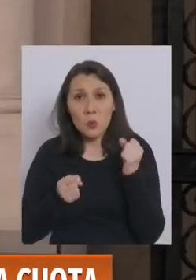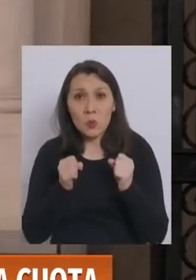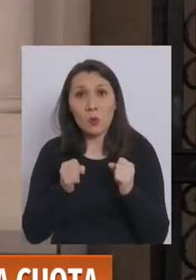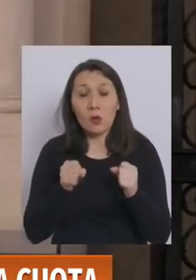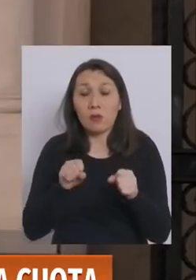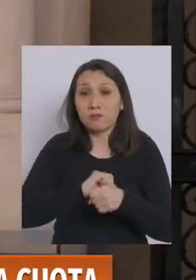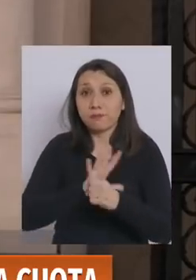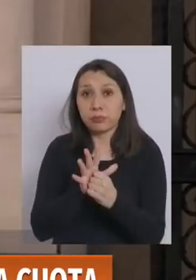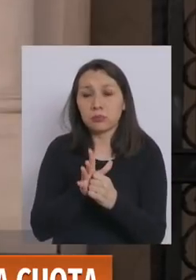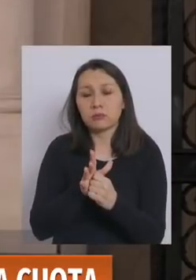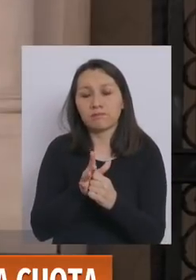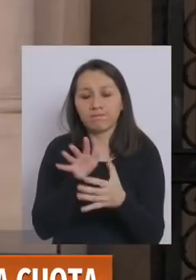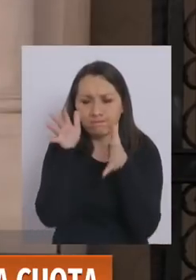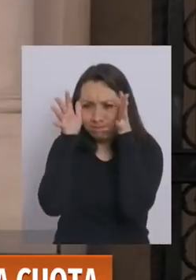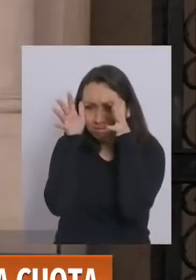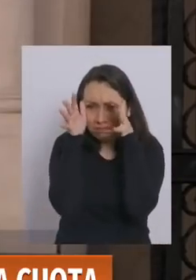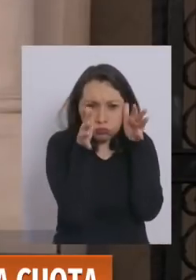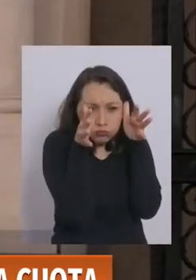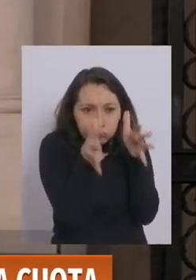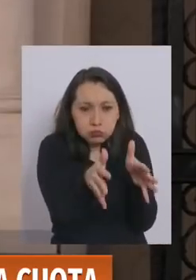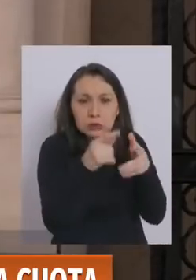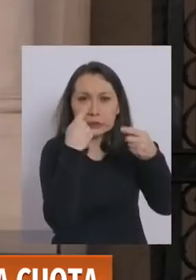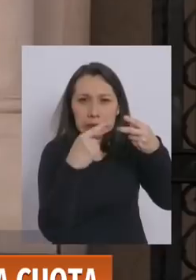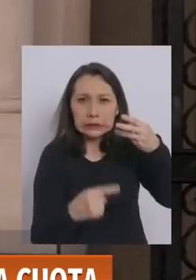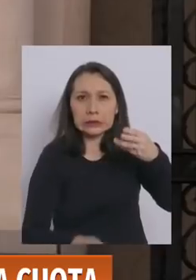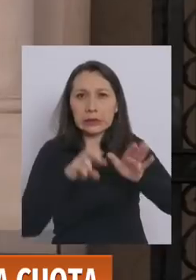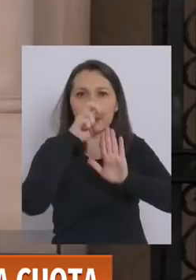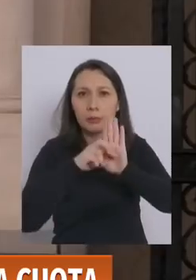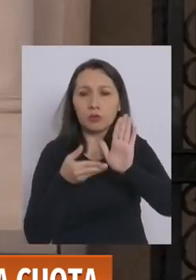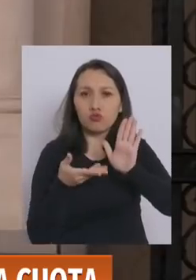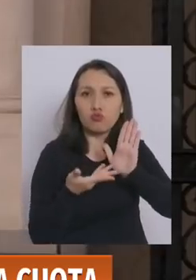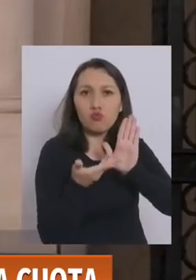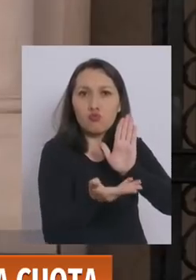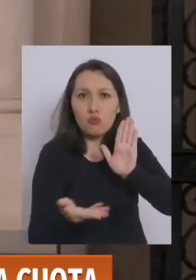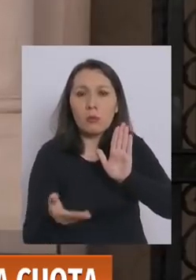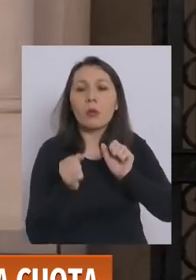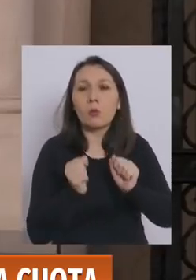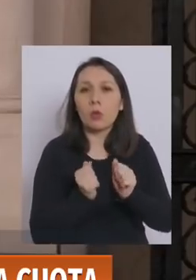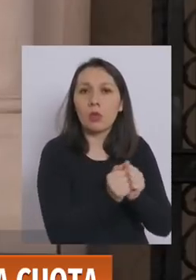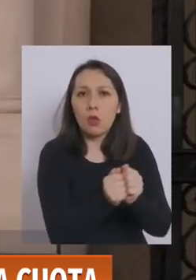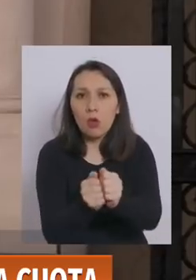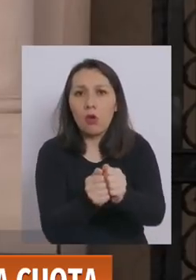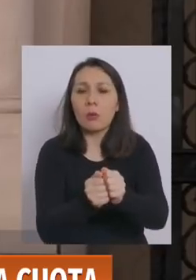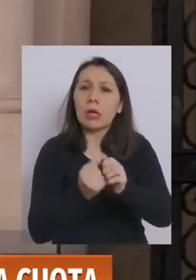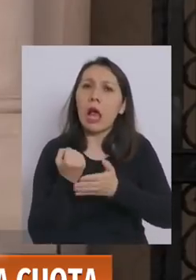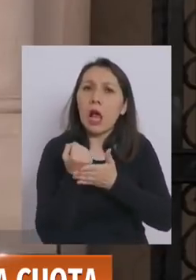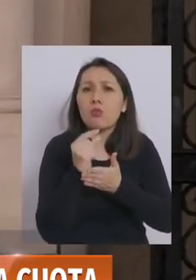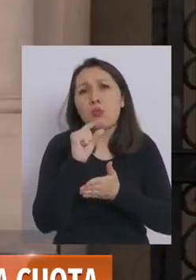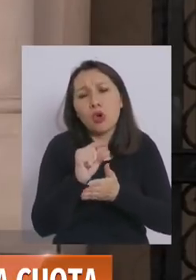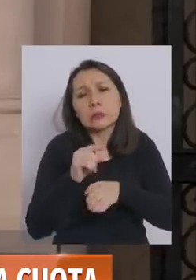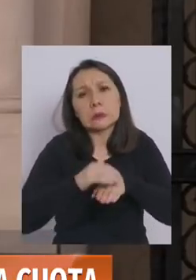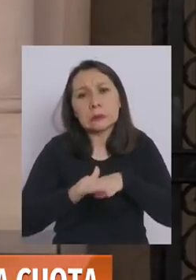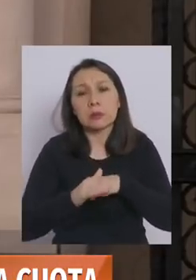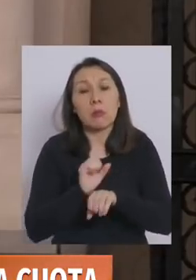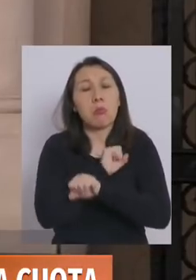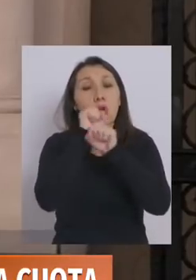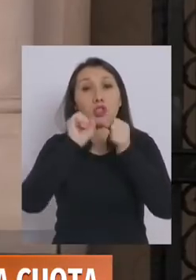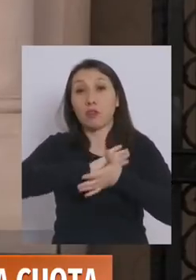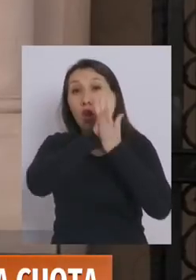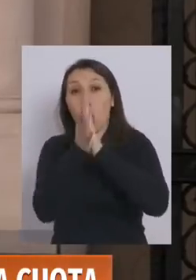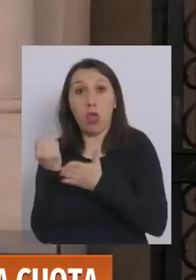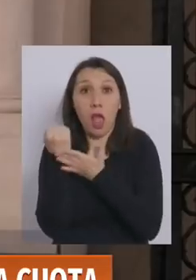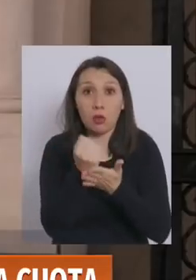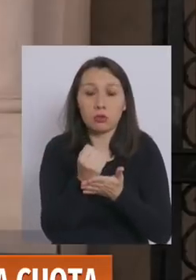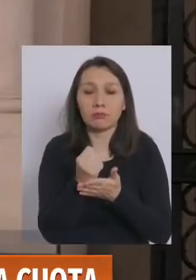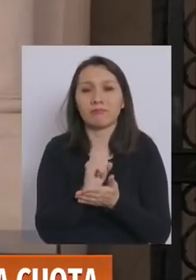es que hemos volcado una serie de iniciativas y proyectos para poder acompañar y paliar en una parte, porque es imposible hacerlo completo